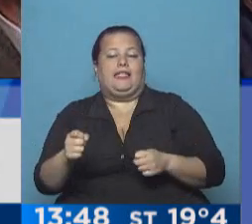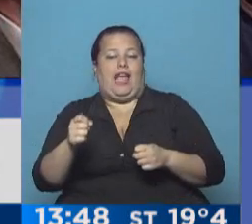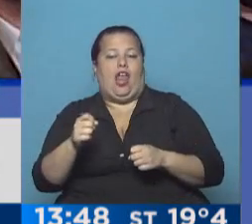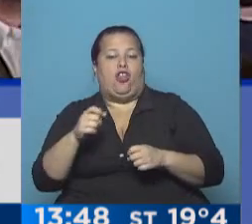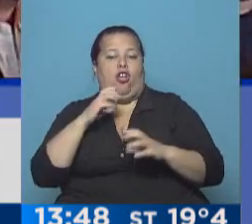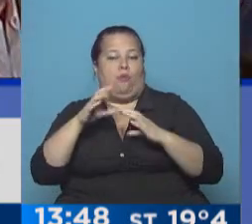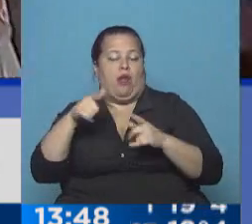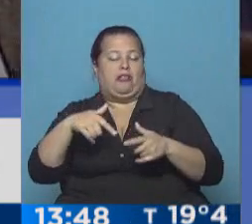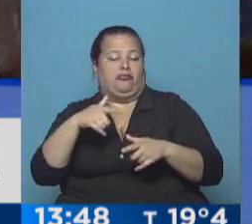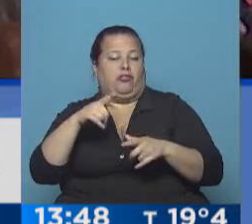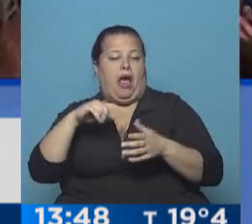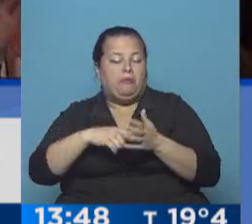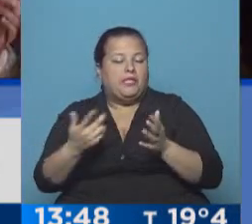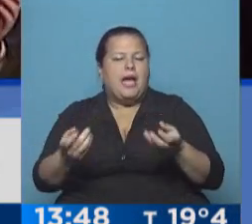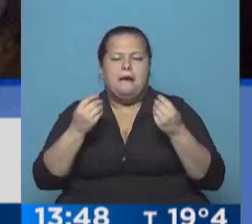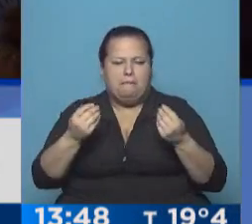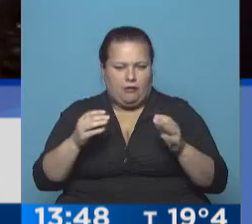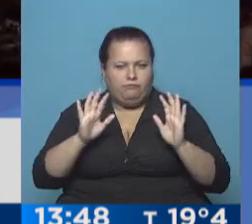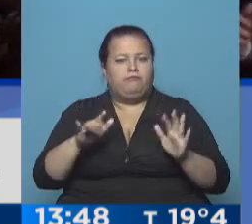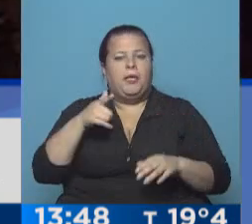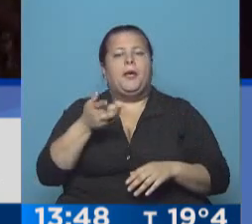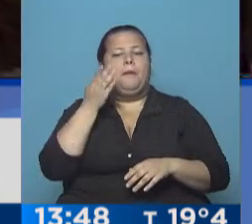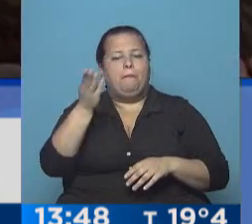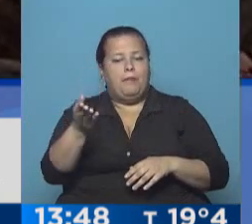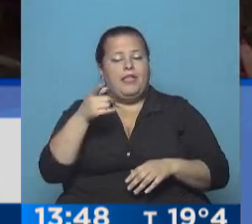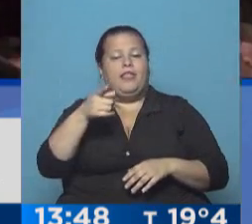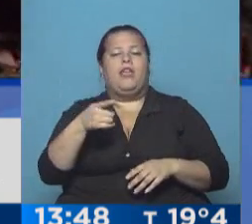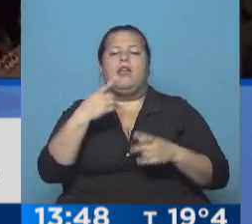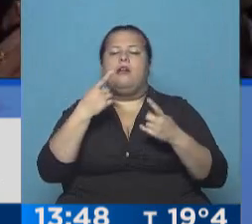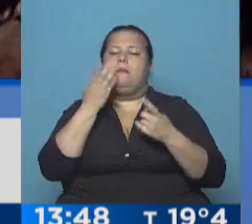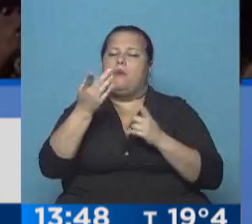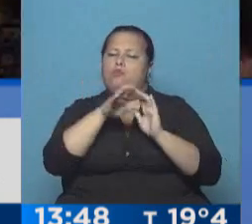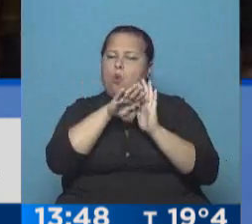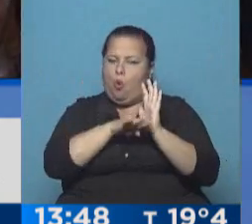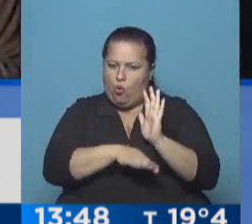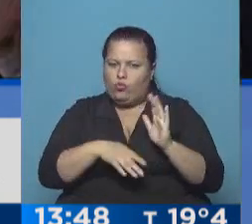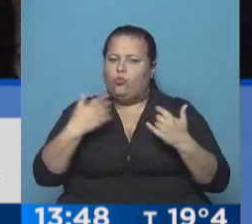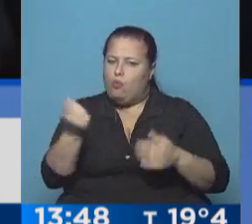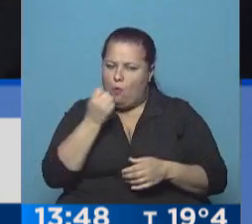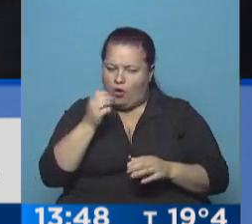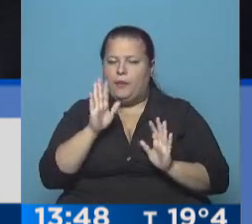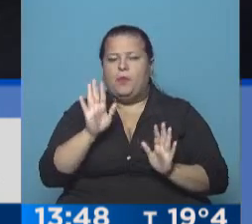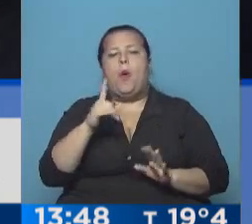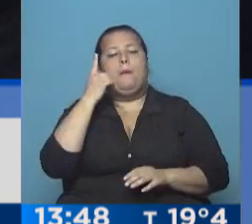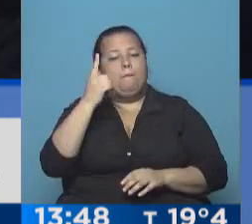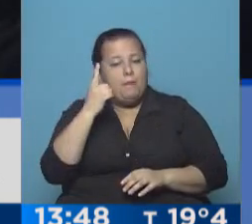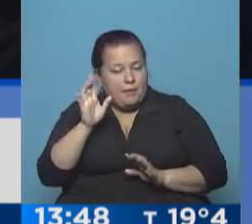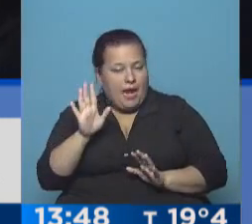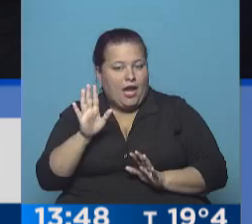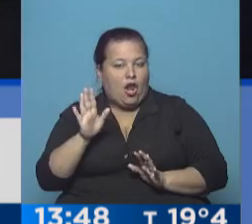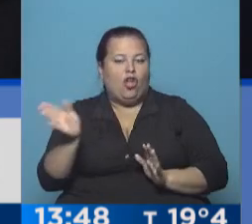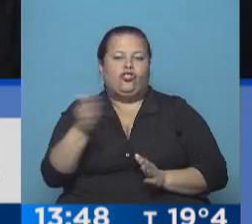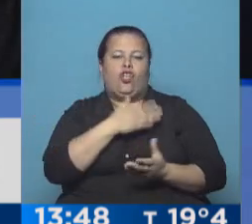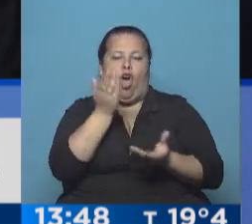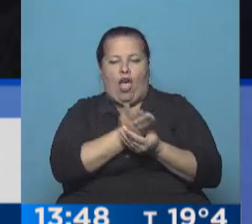medios porteño? ¿Qué pasó? Esto es que está pidiendo Delgado, que pide muchas medidas, medidas importantes. Dice, bueno, primero todos los